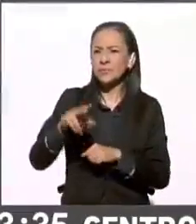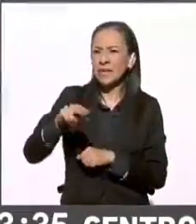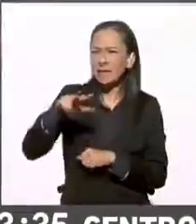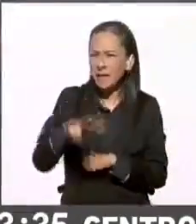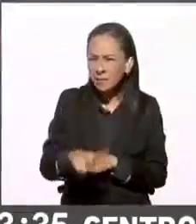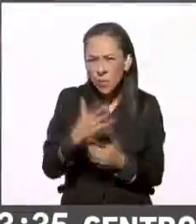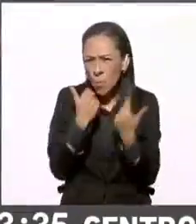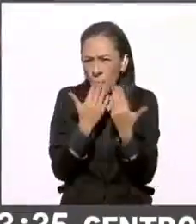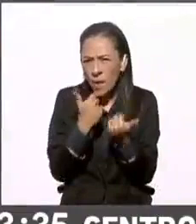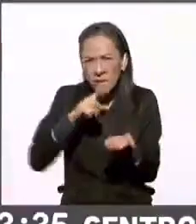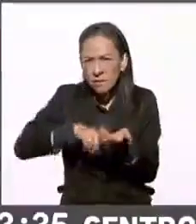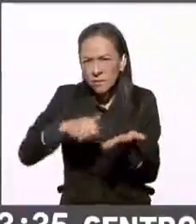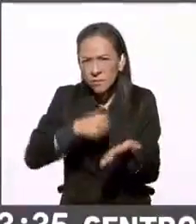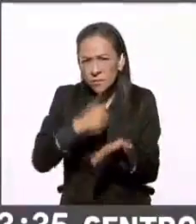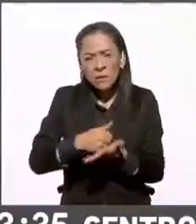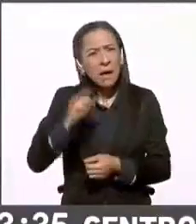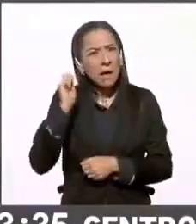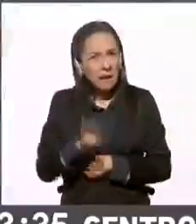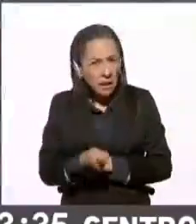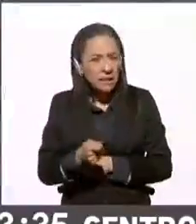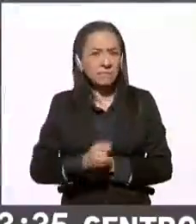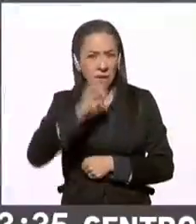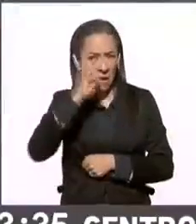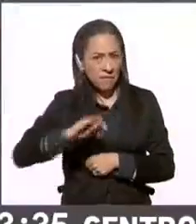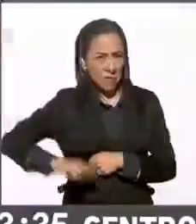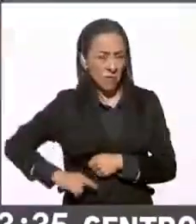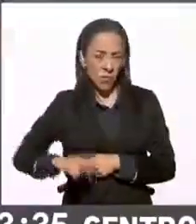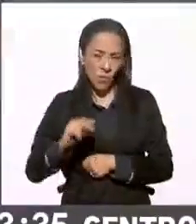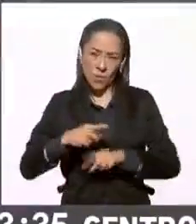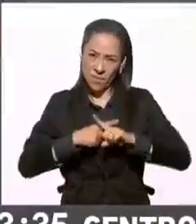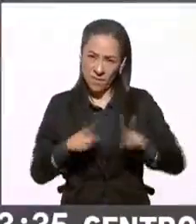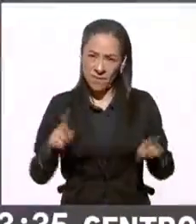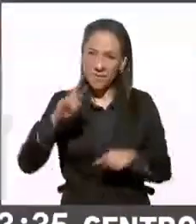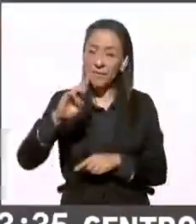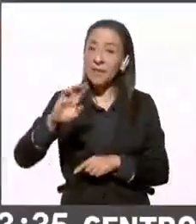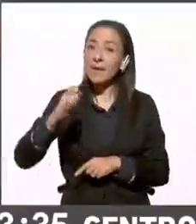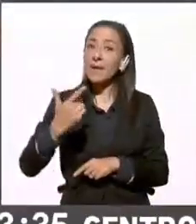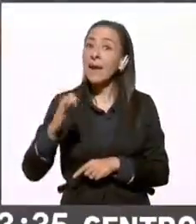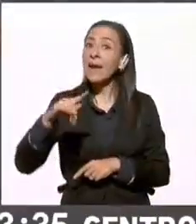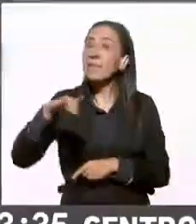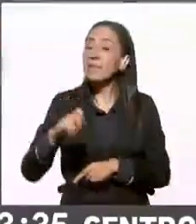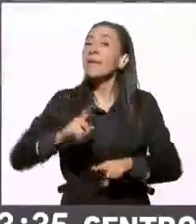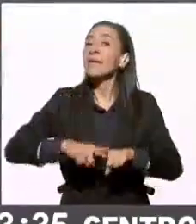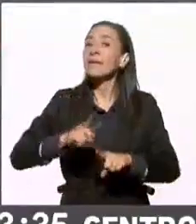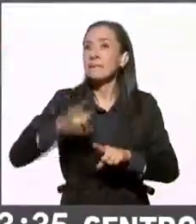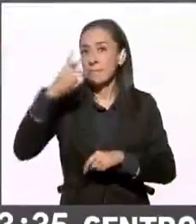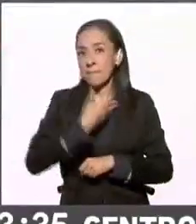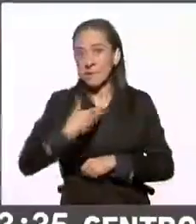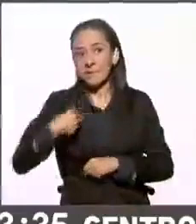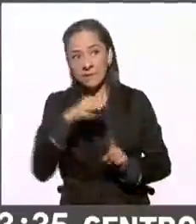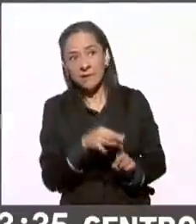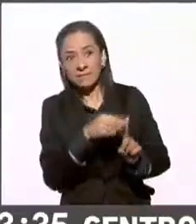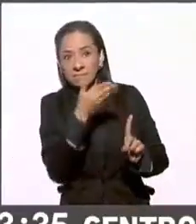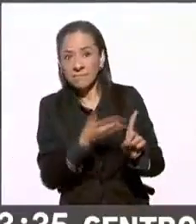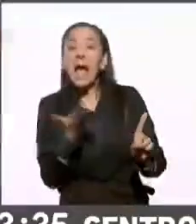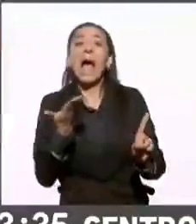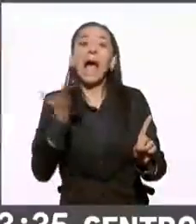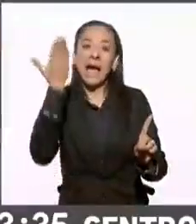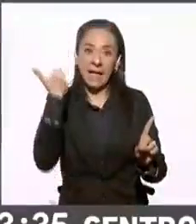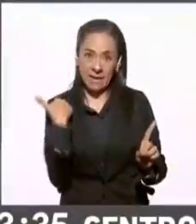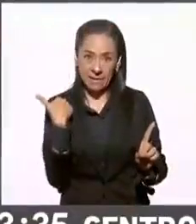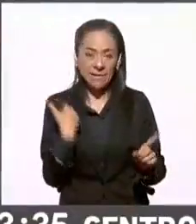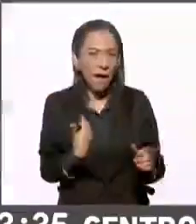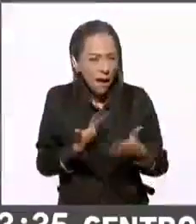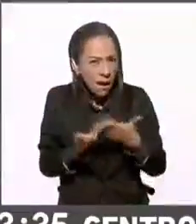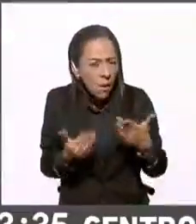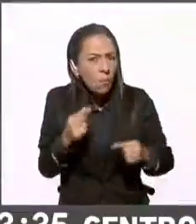gobierno en la ciudad, era el regente de la Ciudad de México que era por disciplinación directa del Poder Ejecutivo, pero bueno, son cambios significativos